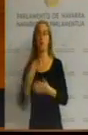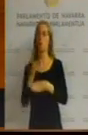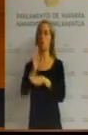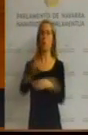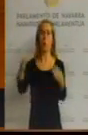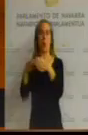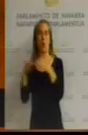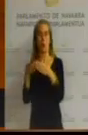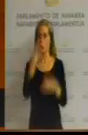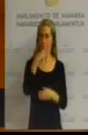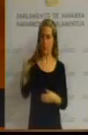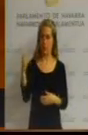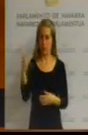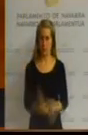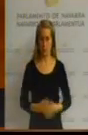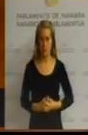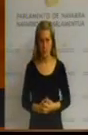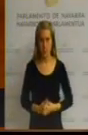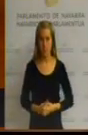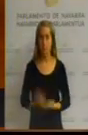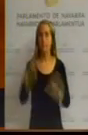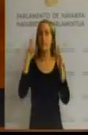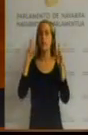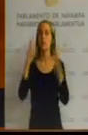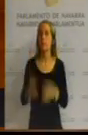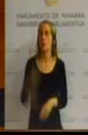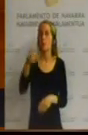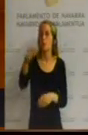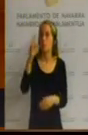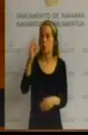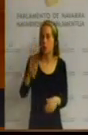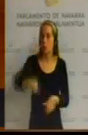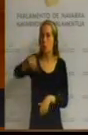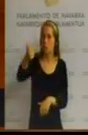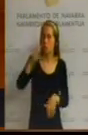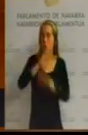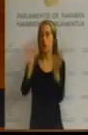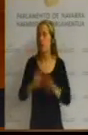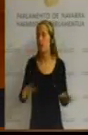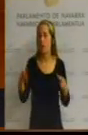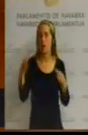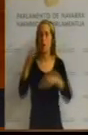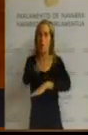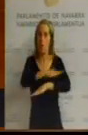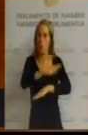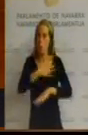los equipos que nos visitan espero su visto buena esta moción y que al final el gobierno pueda ejecutar o hacer ese nuevo pabellón